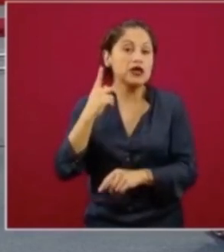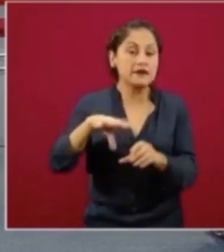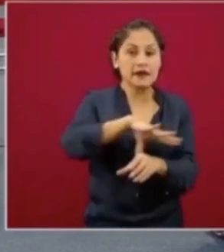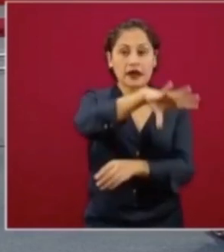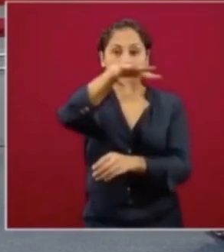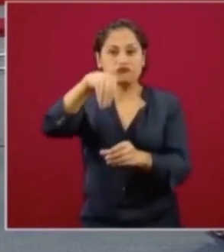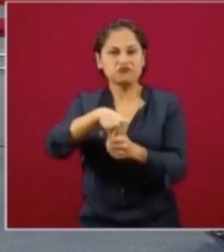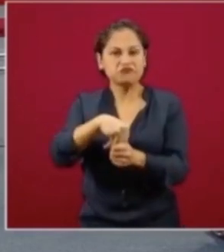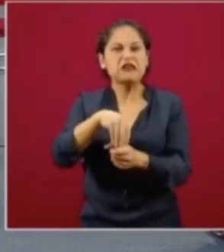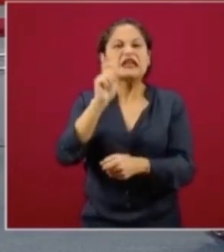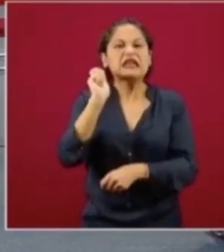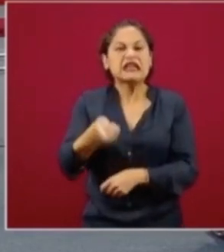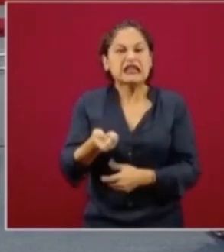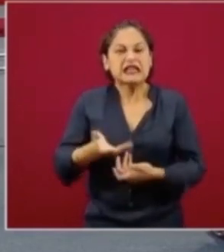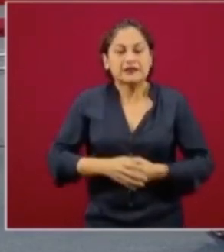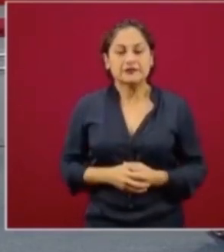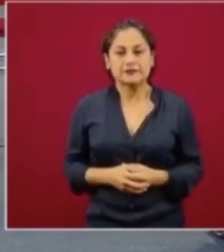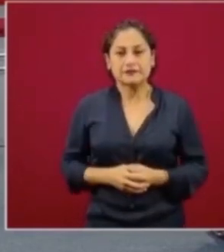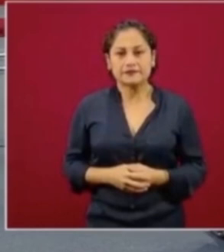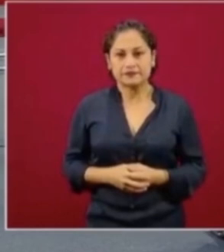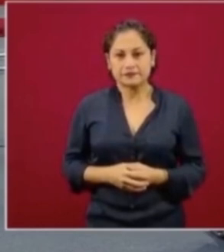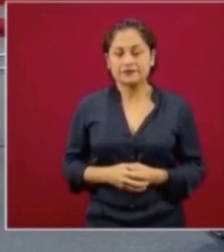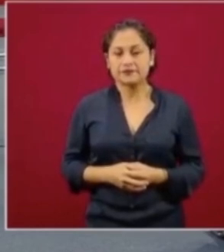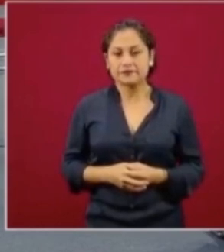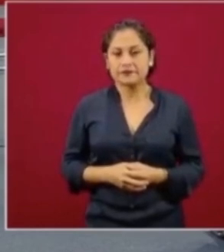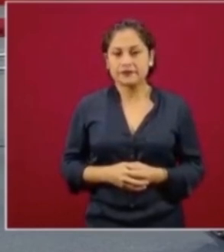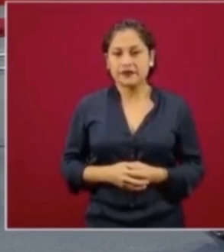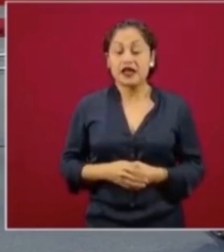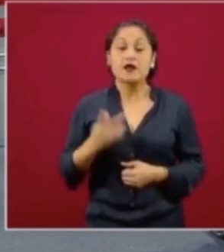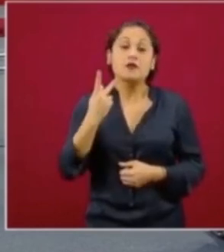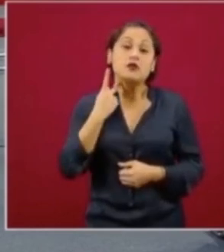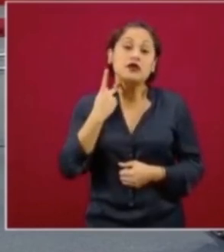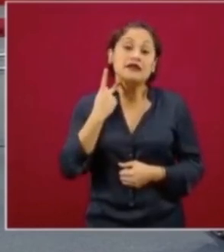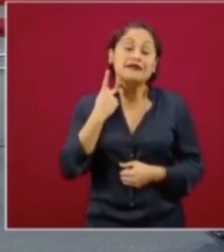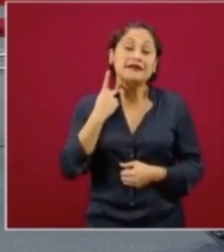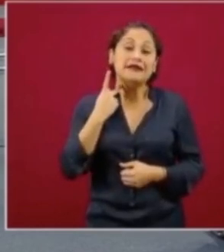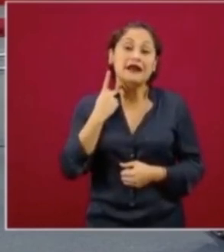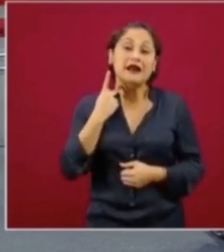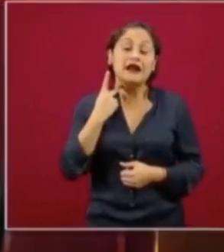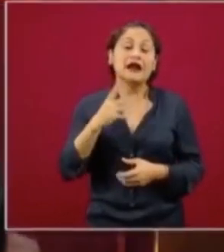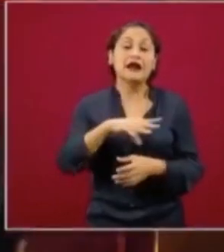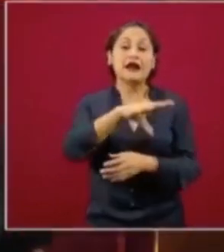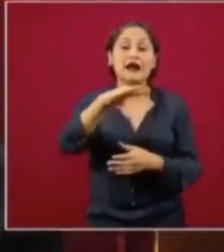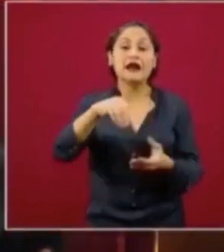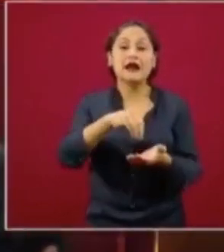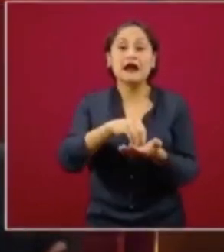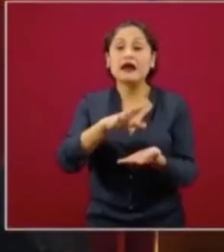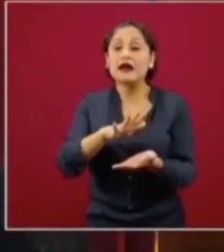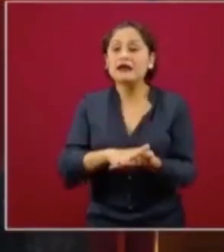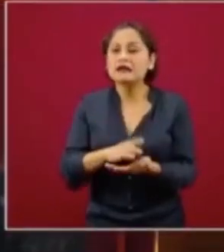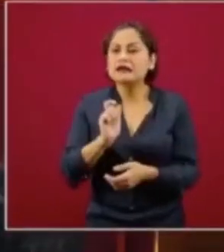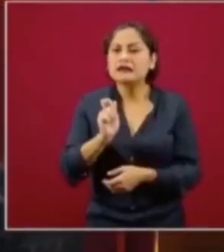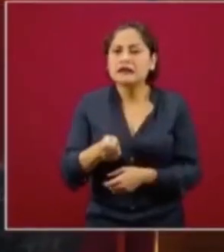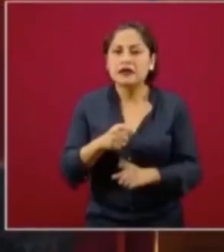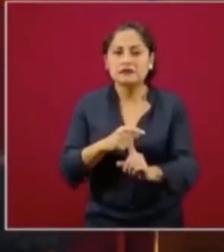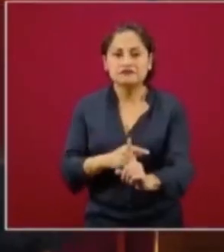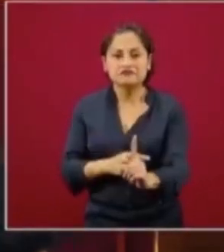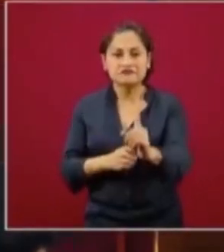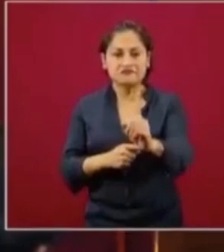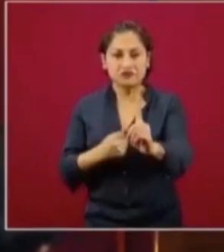Primero decirles que es una política integral y es una política donde en el centro está la persona,